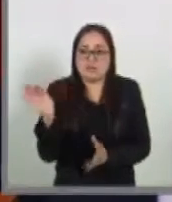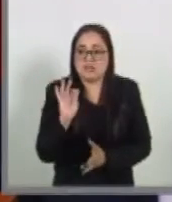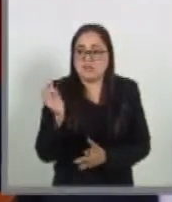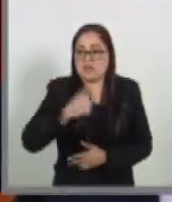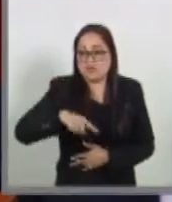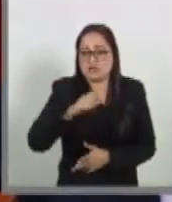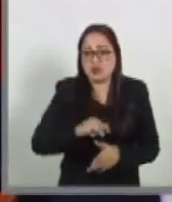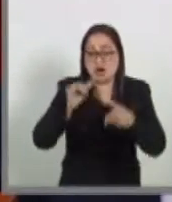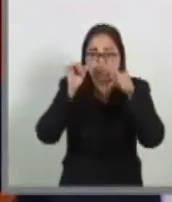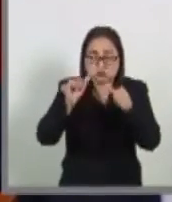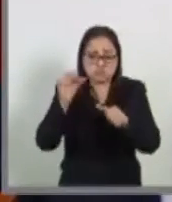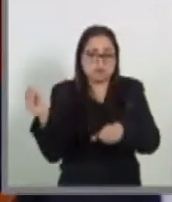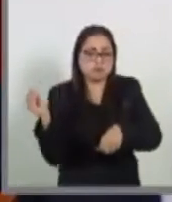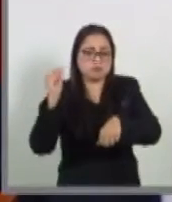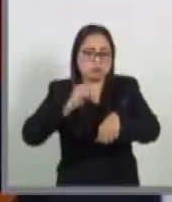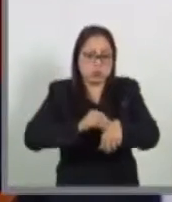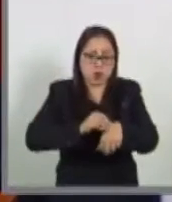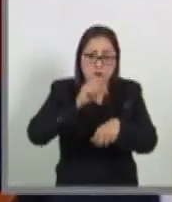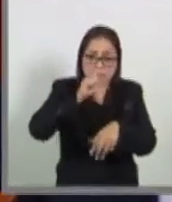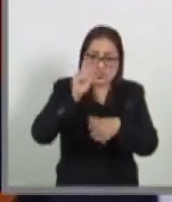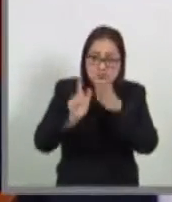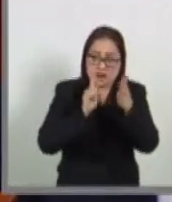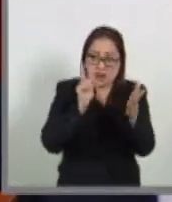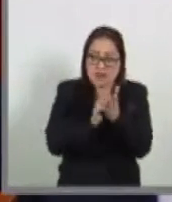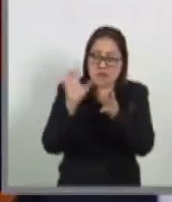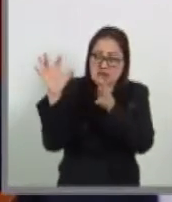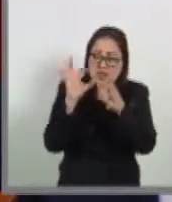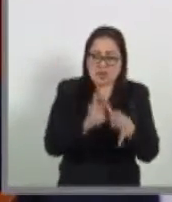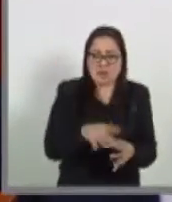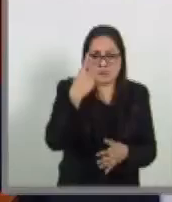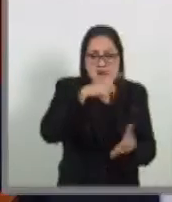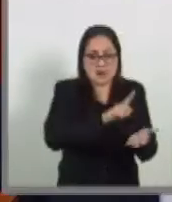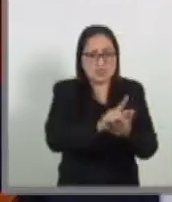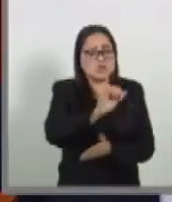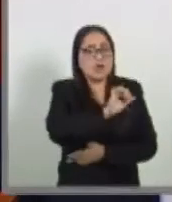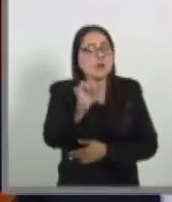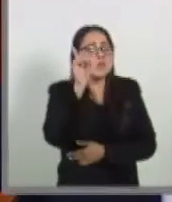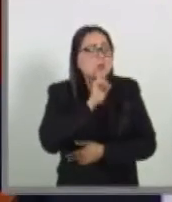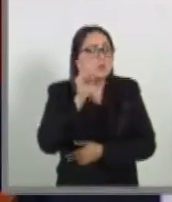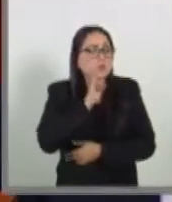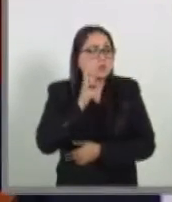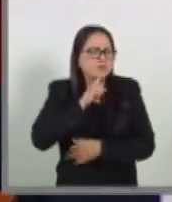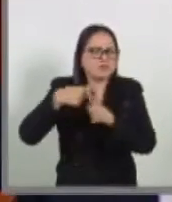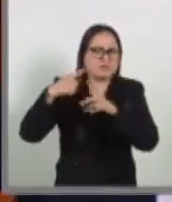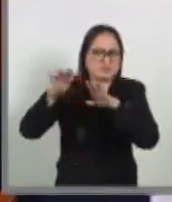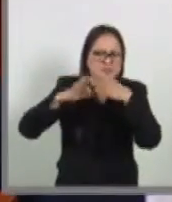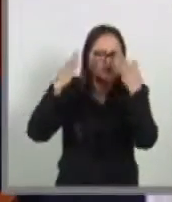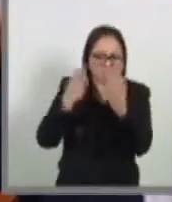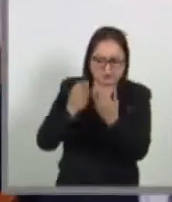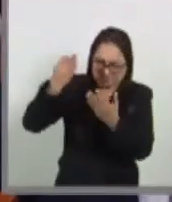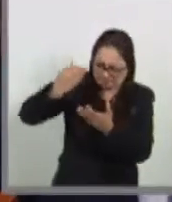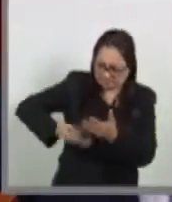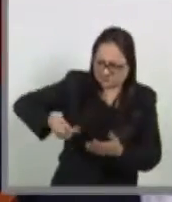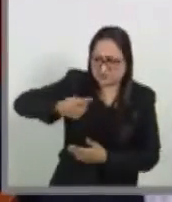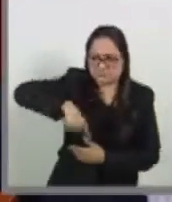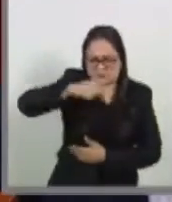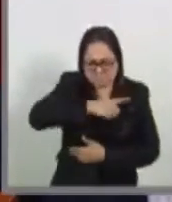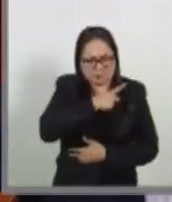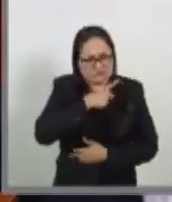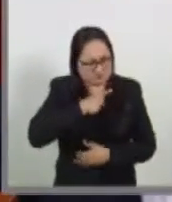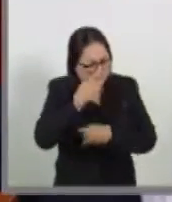puesto al día y consagrado los derechos de la mujer en muchas otras materias. Me parece que es un buen